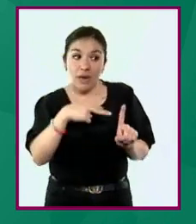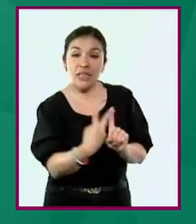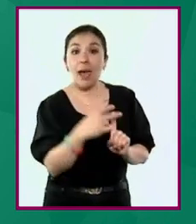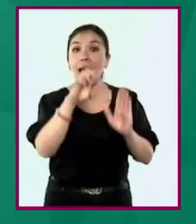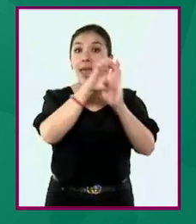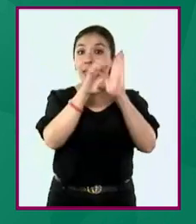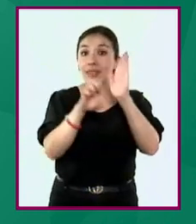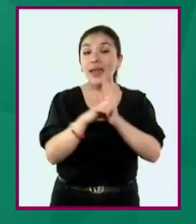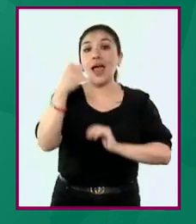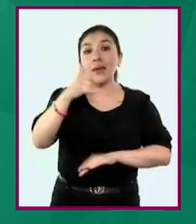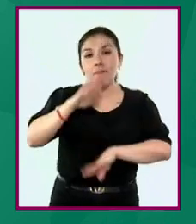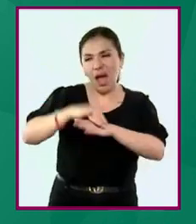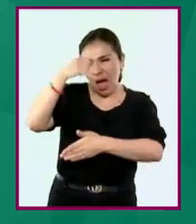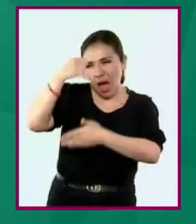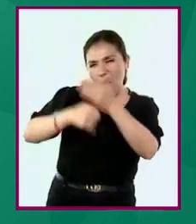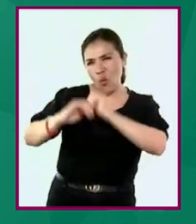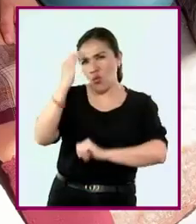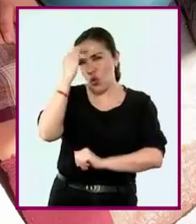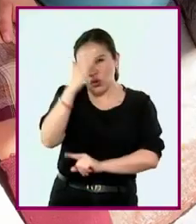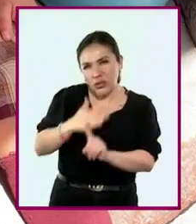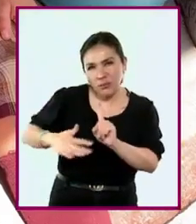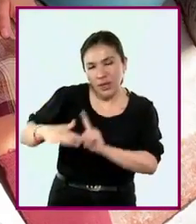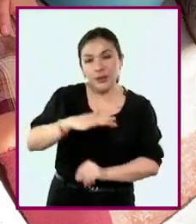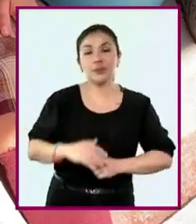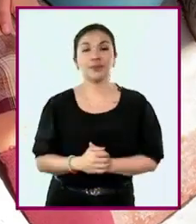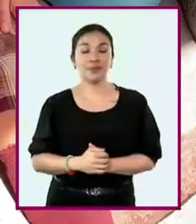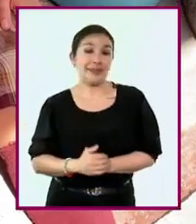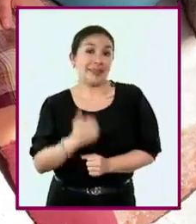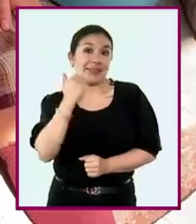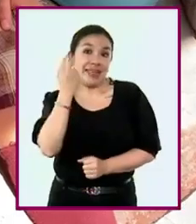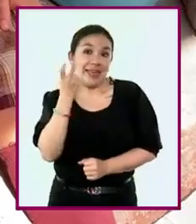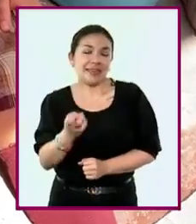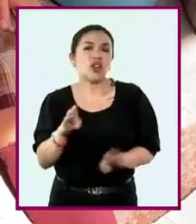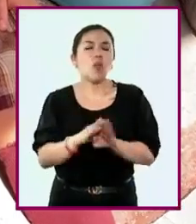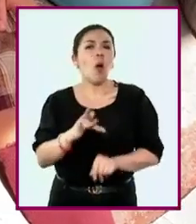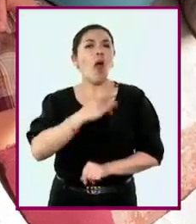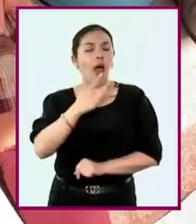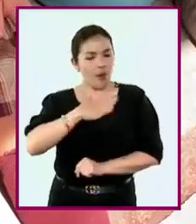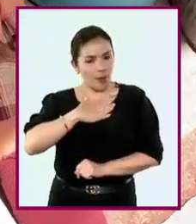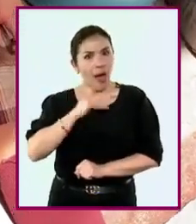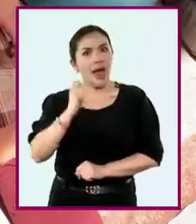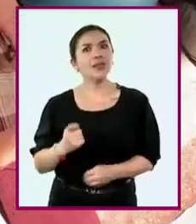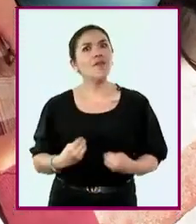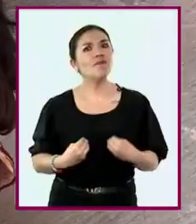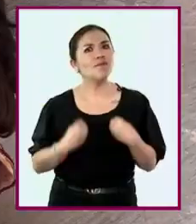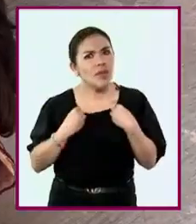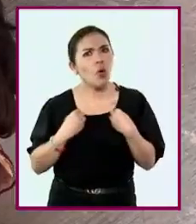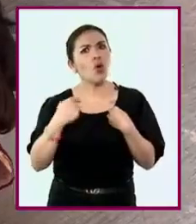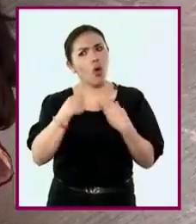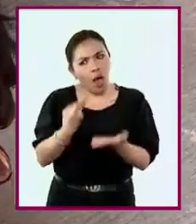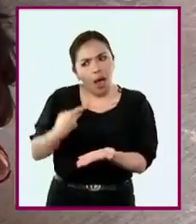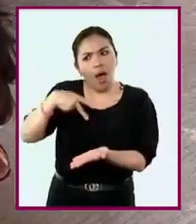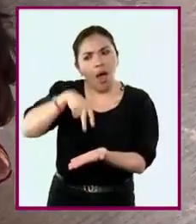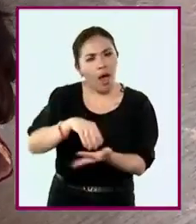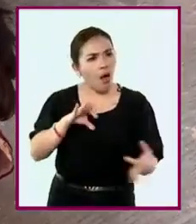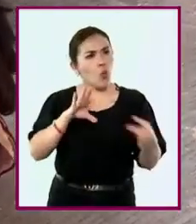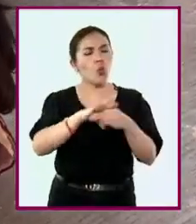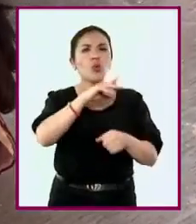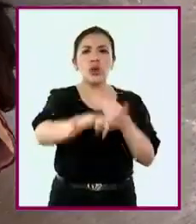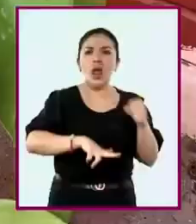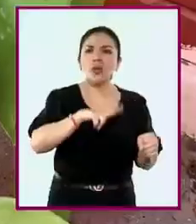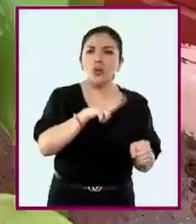ética y de conocimiento del medio. Se espera que se reconozcan como seres vivos que son parte de la